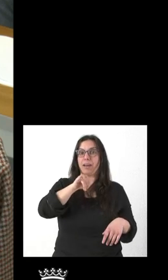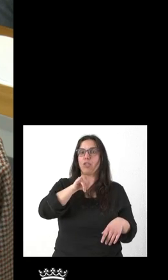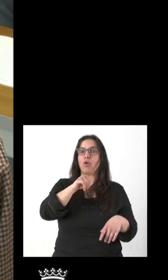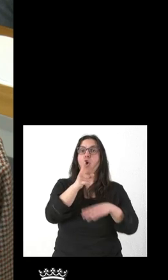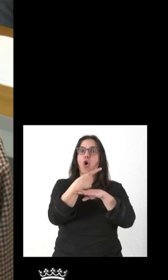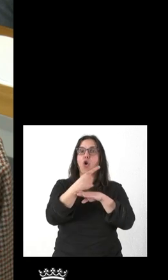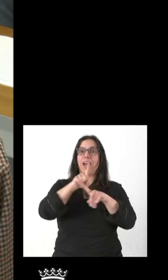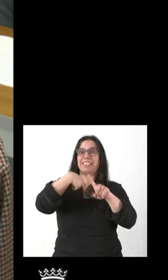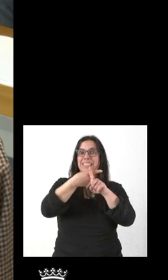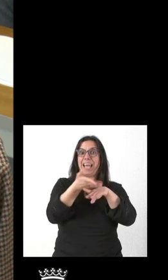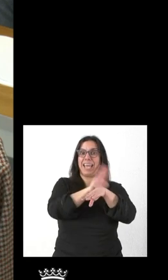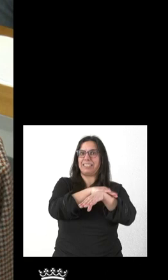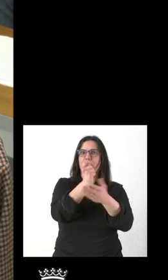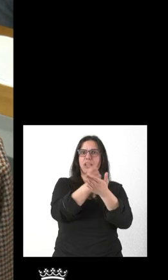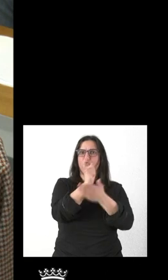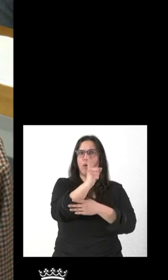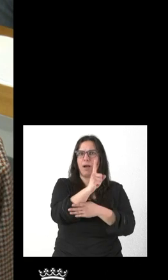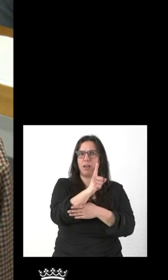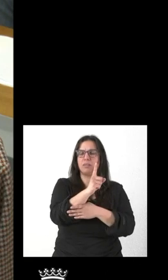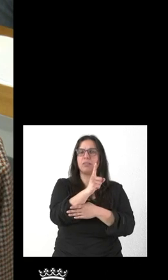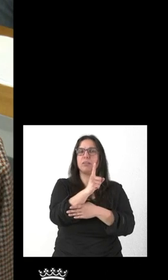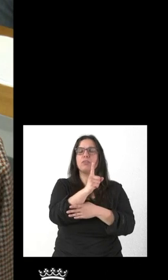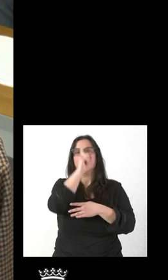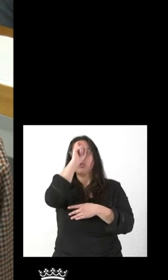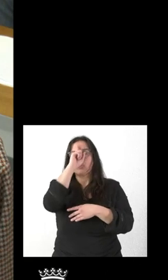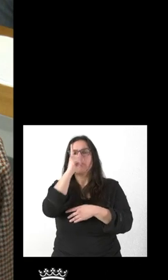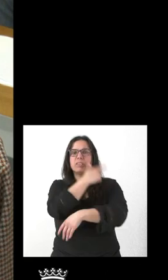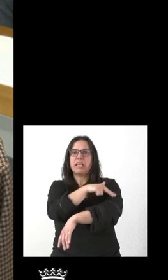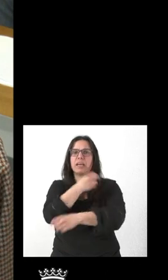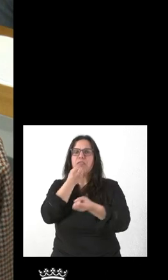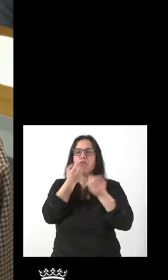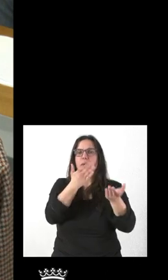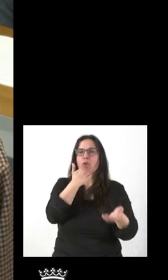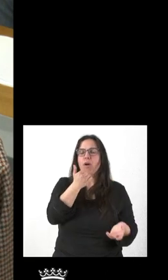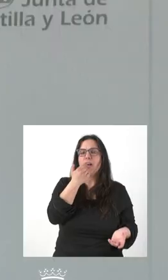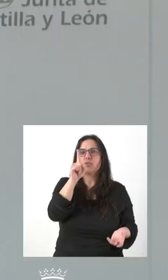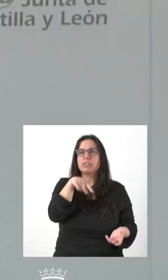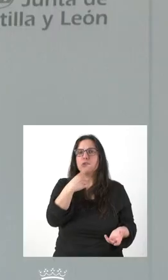extras. No sé qué está pasando, si Sanidad ha informado de algo, cuál es la situación.